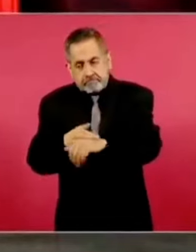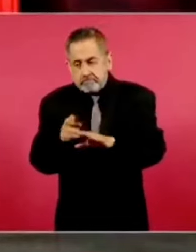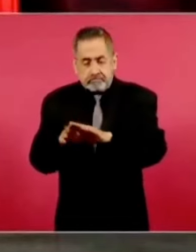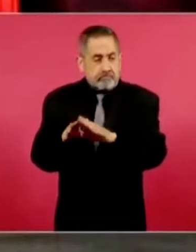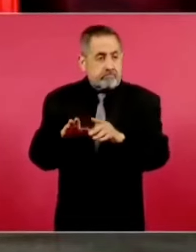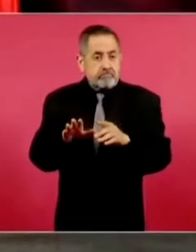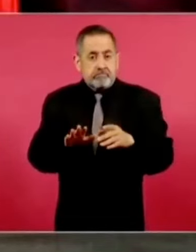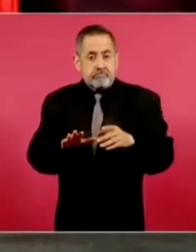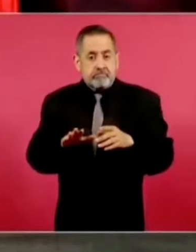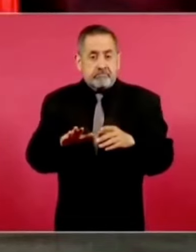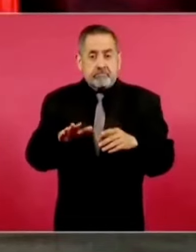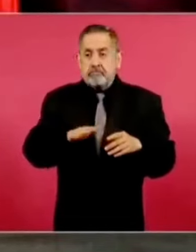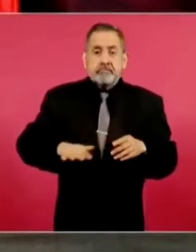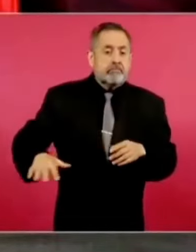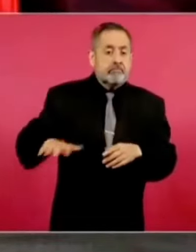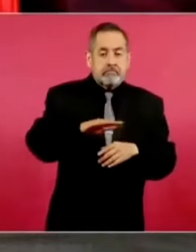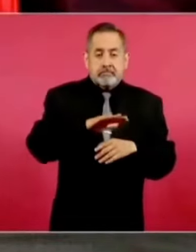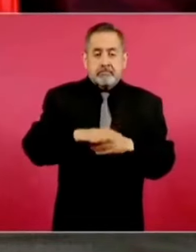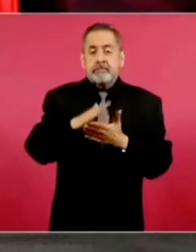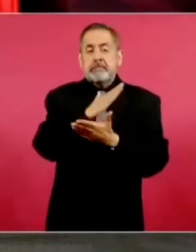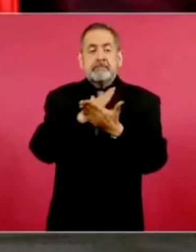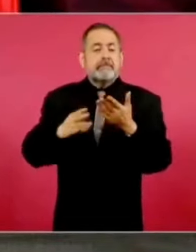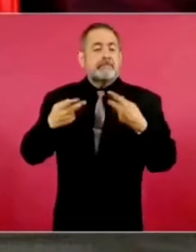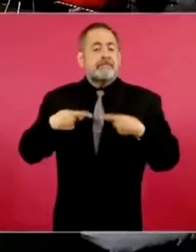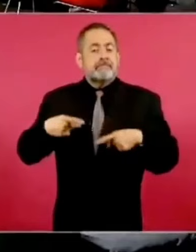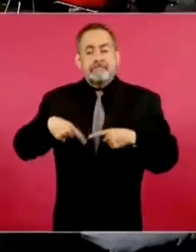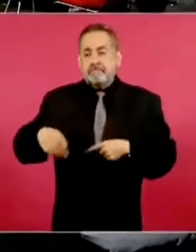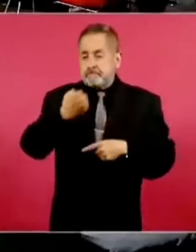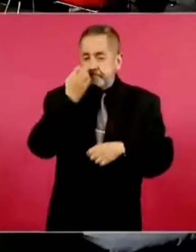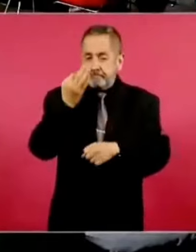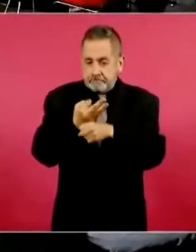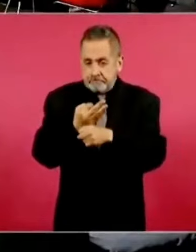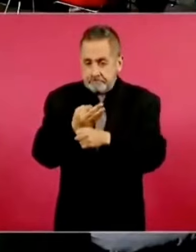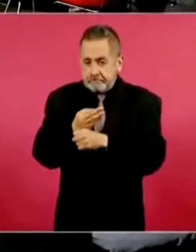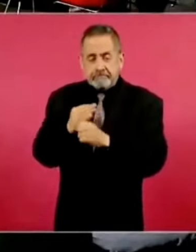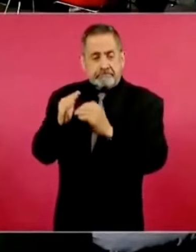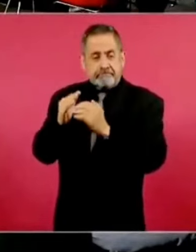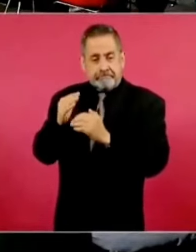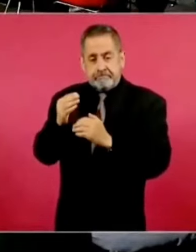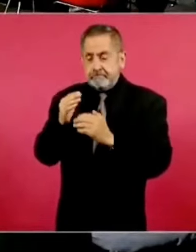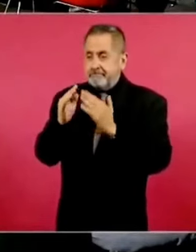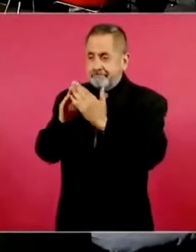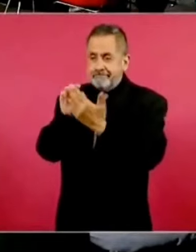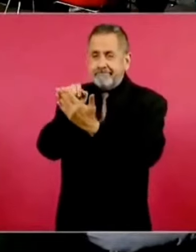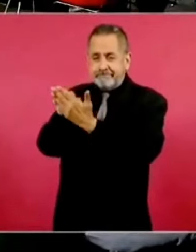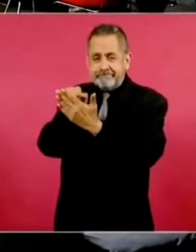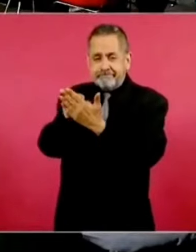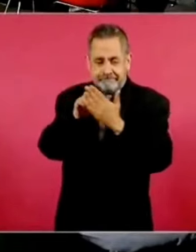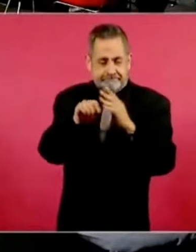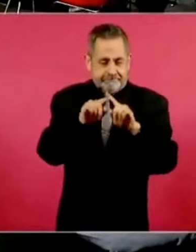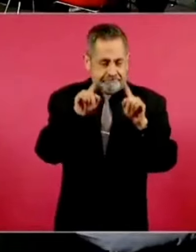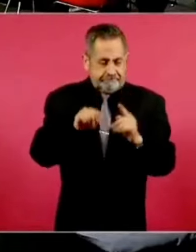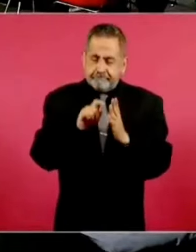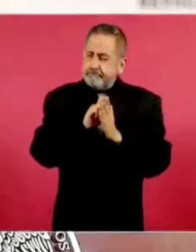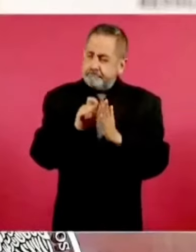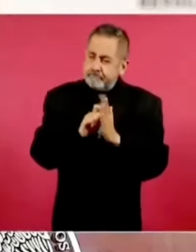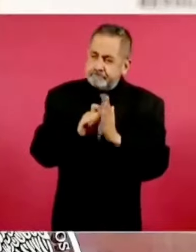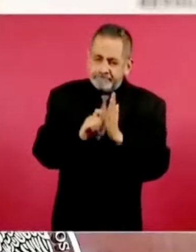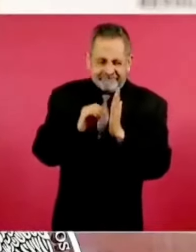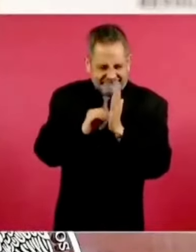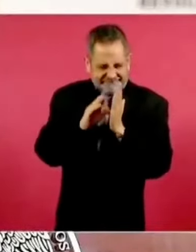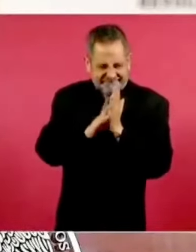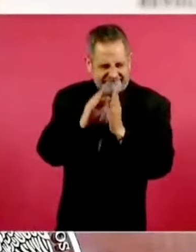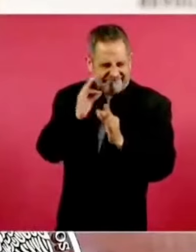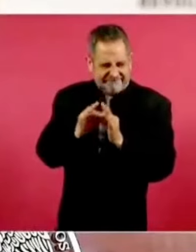la población a estudiar, porque es un estudio de casa por casa, pero con un protocolo epidemiológico exacto.